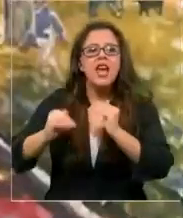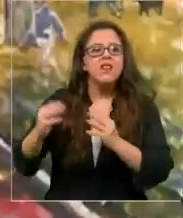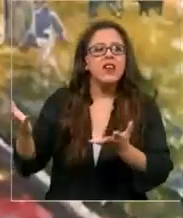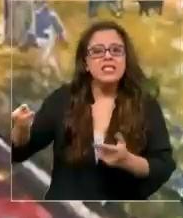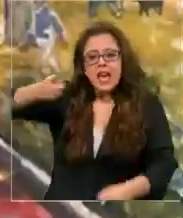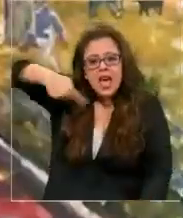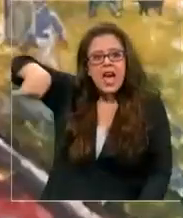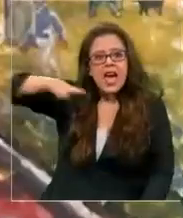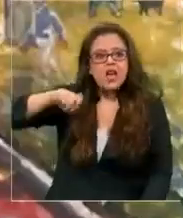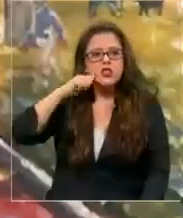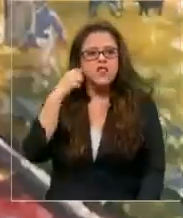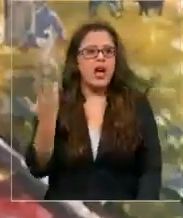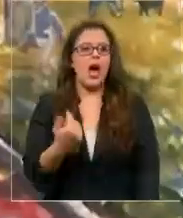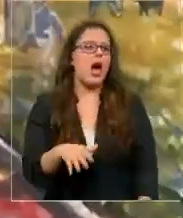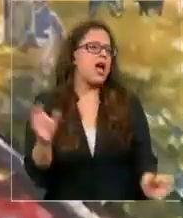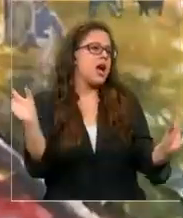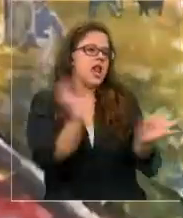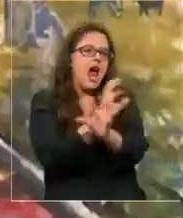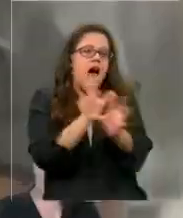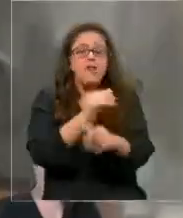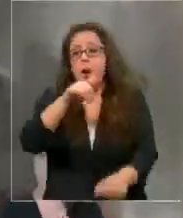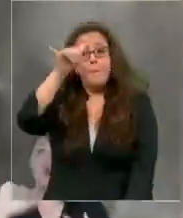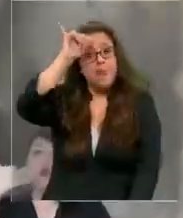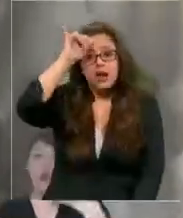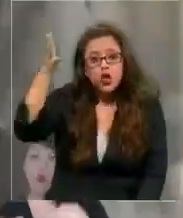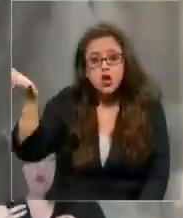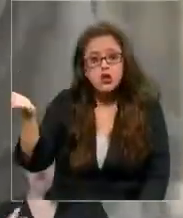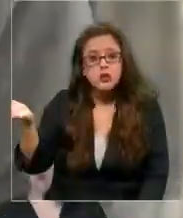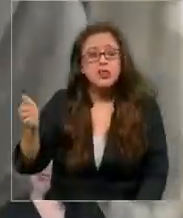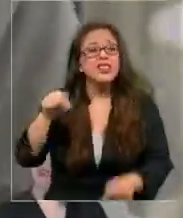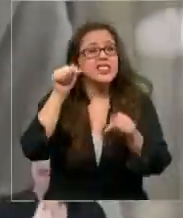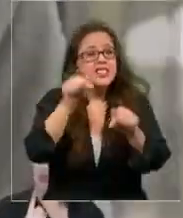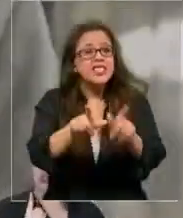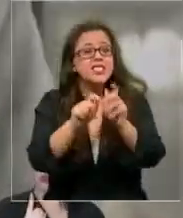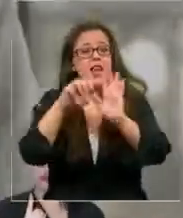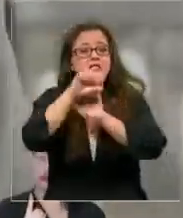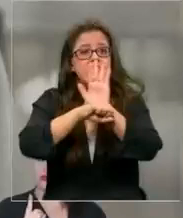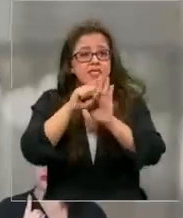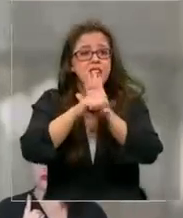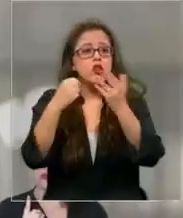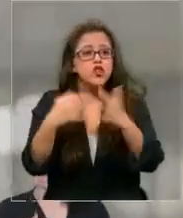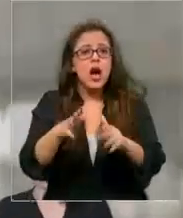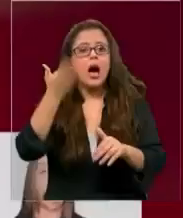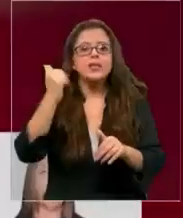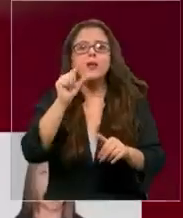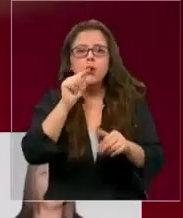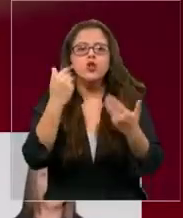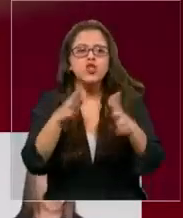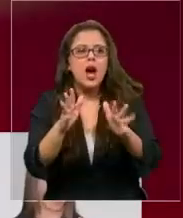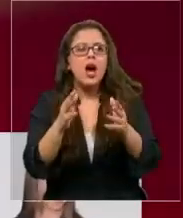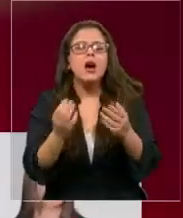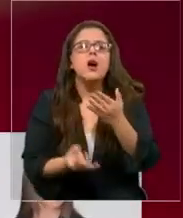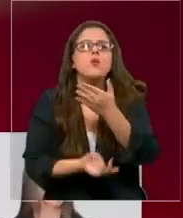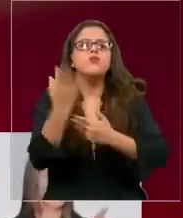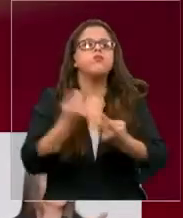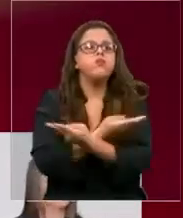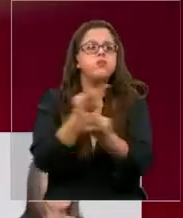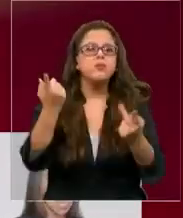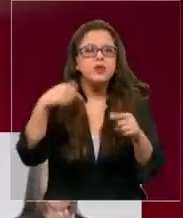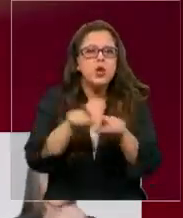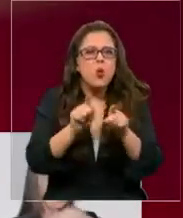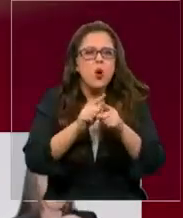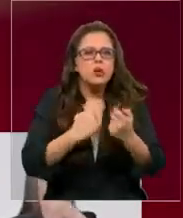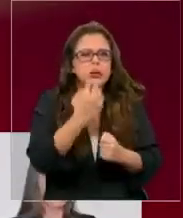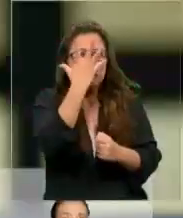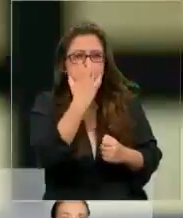como tontos graves, perdonen la expresión. Franja que solo lleva un par de días al aire, pero que ya ha sacado ronchas,